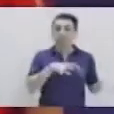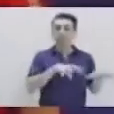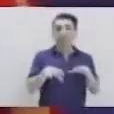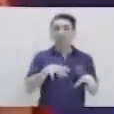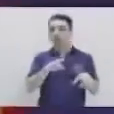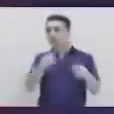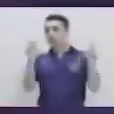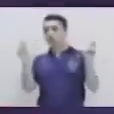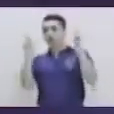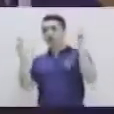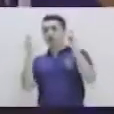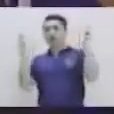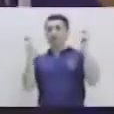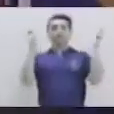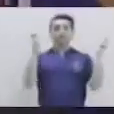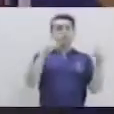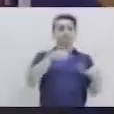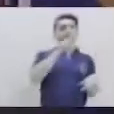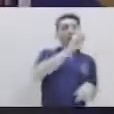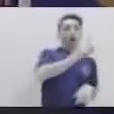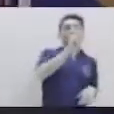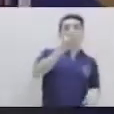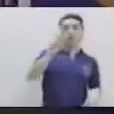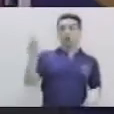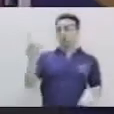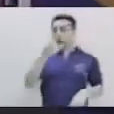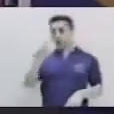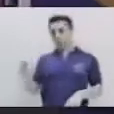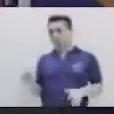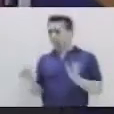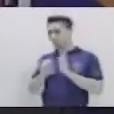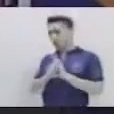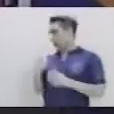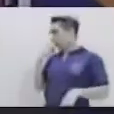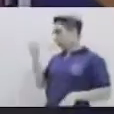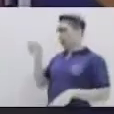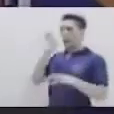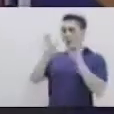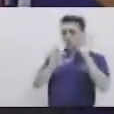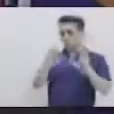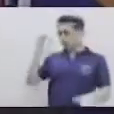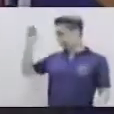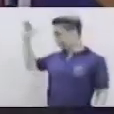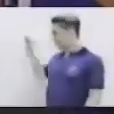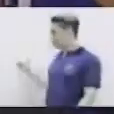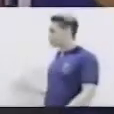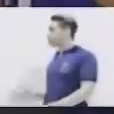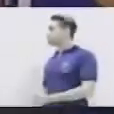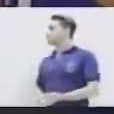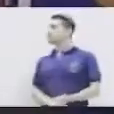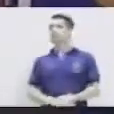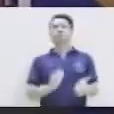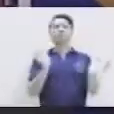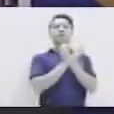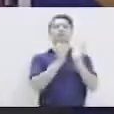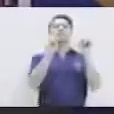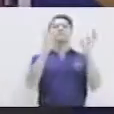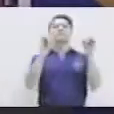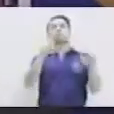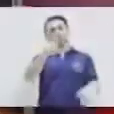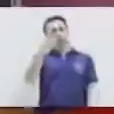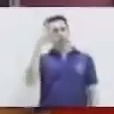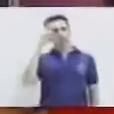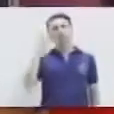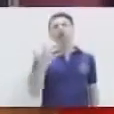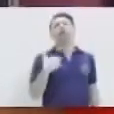festividades se celebran en cada mes. Por ejemplo, vamos a ver solo algunos. En diciembre, a ver qué recuerdan